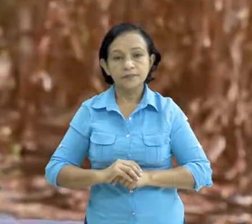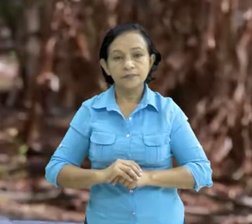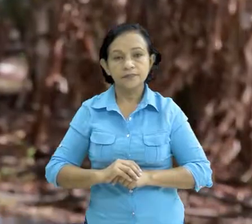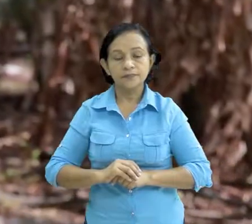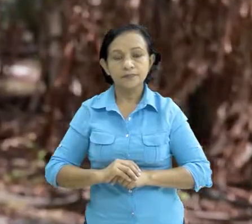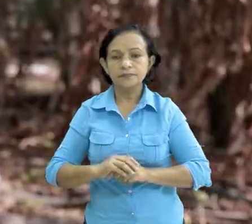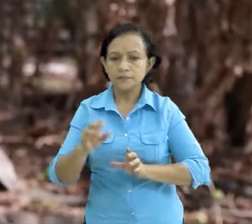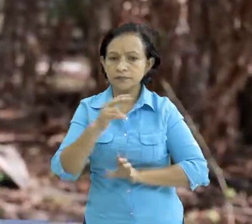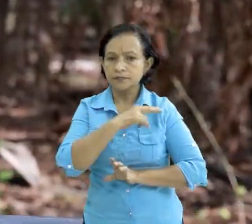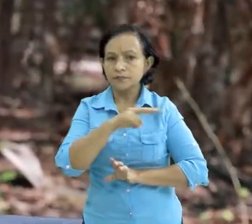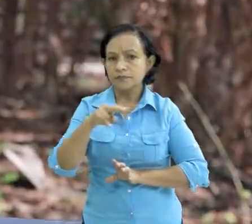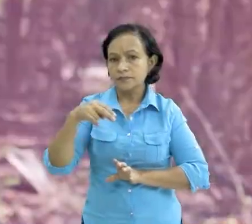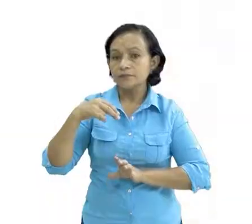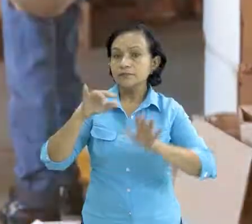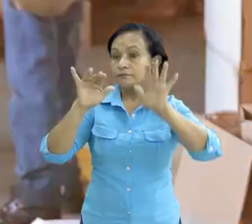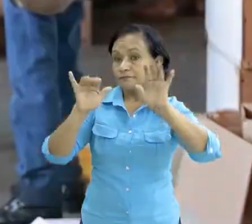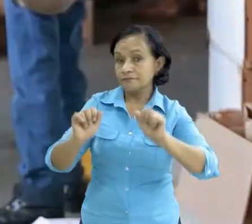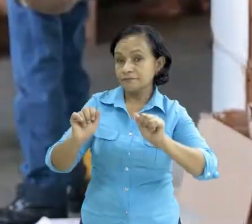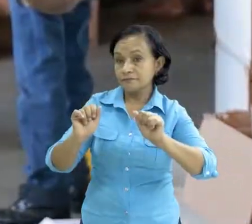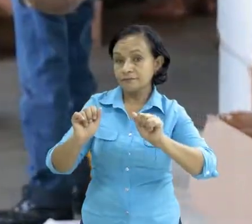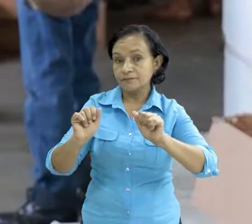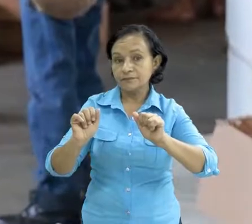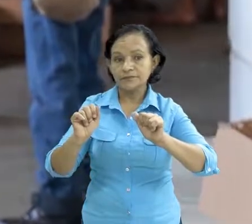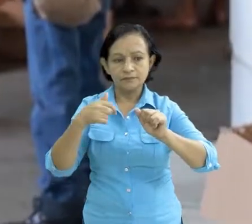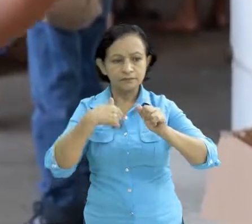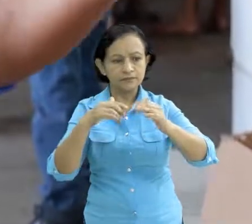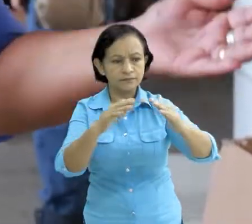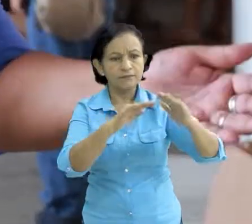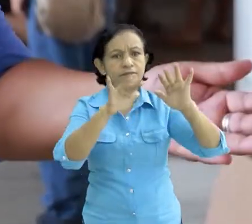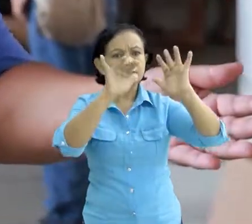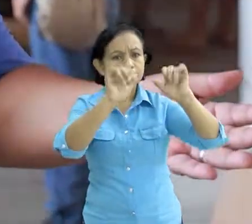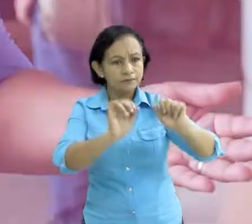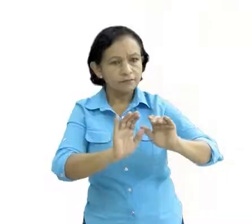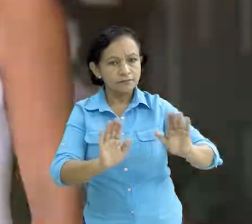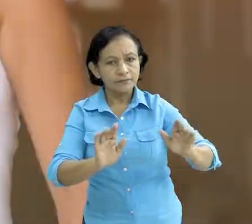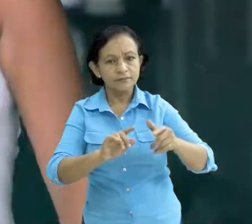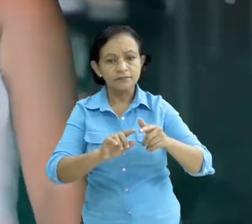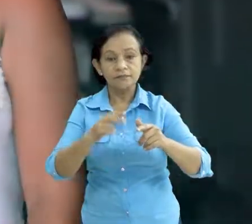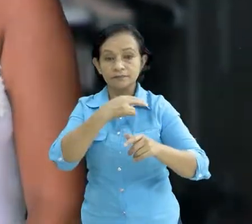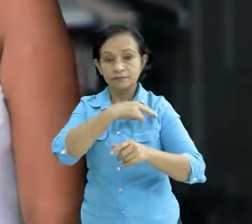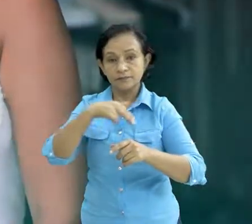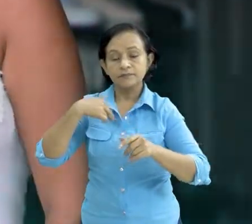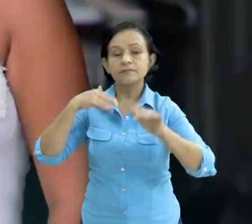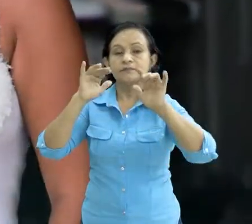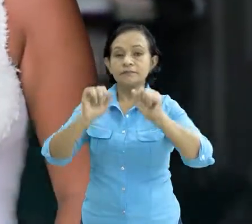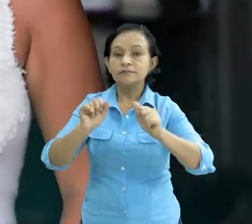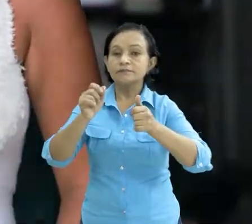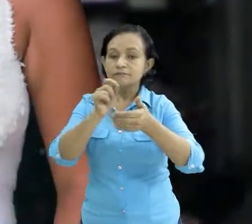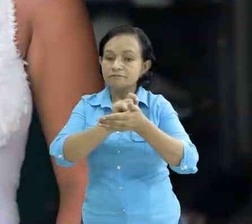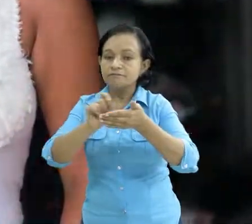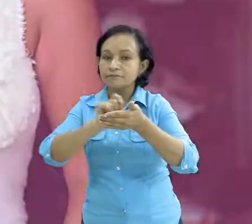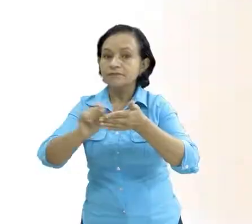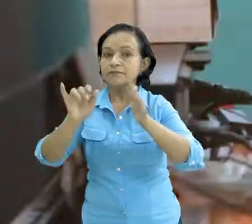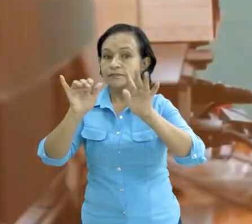nosotros estamos listos nuestra comunidad está lista nosotros ya lo hicimos